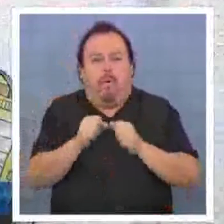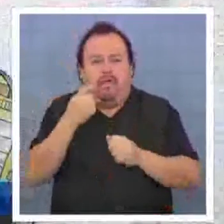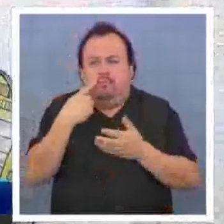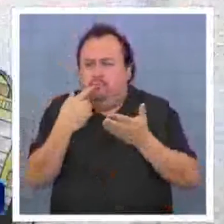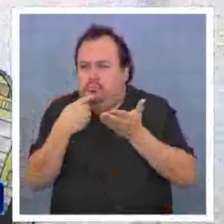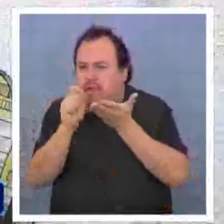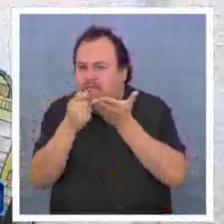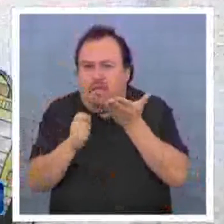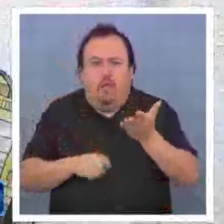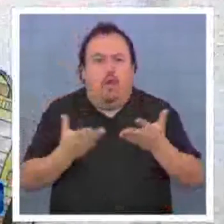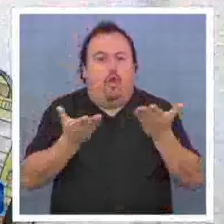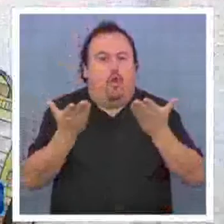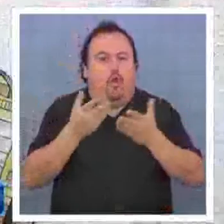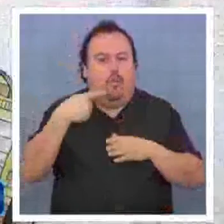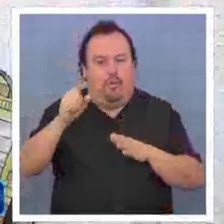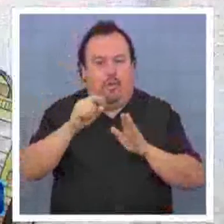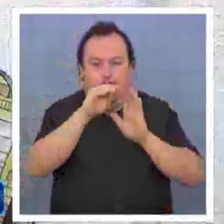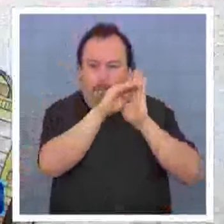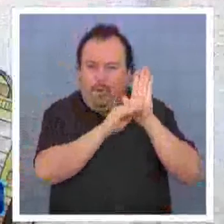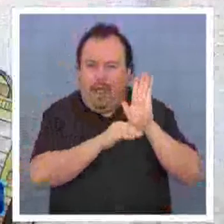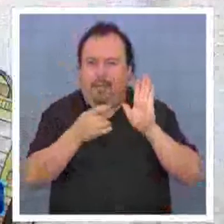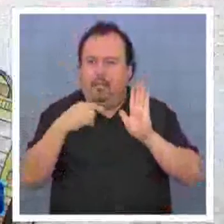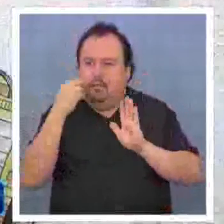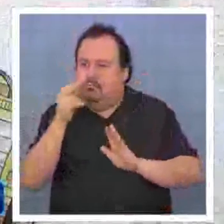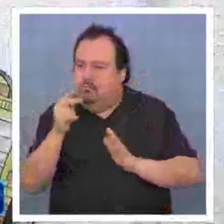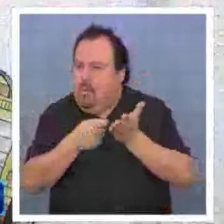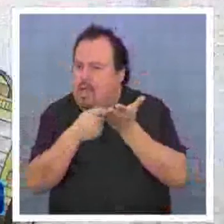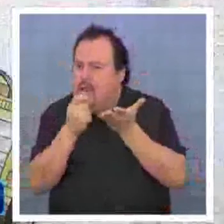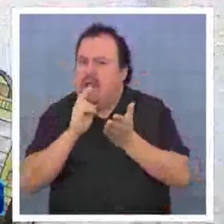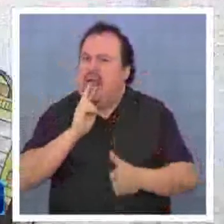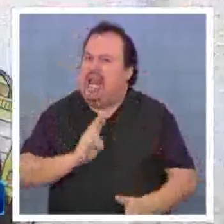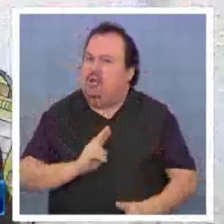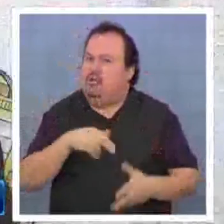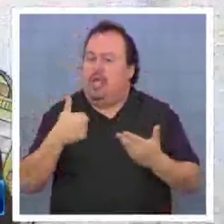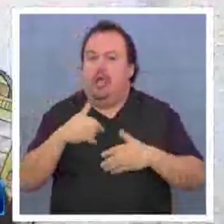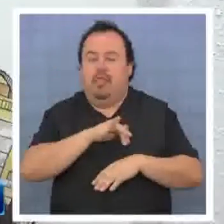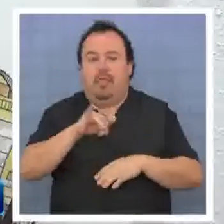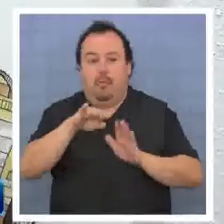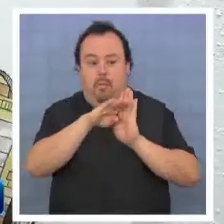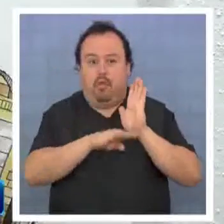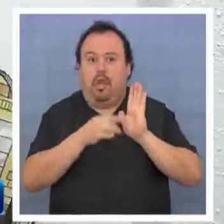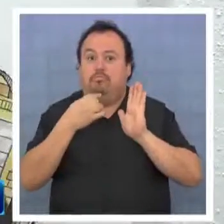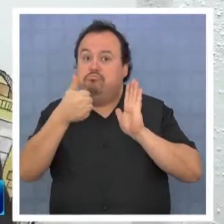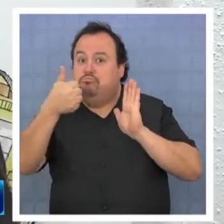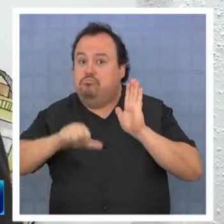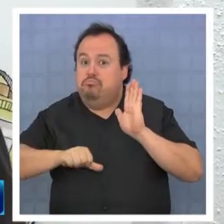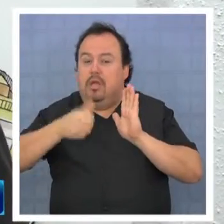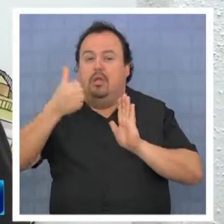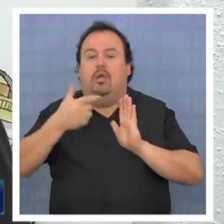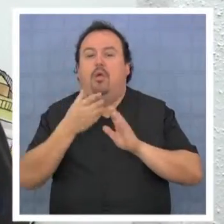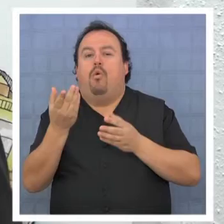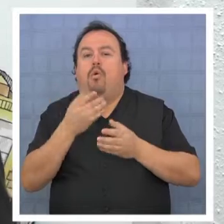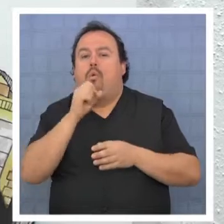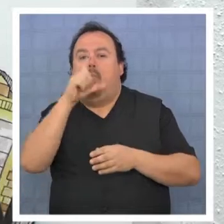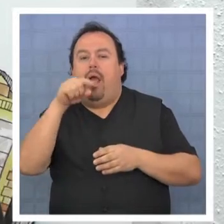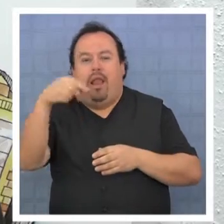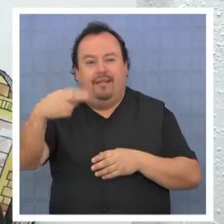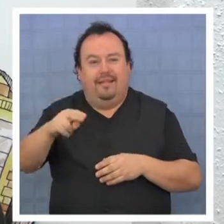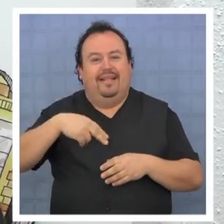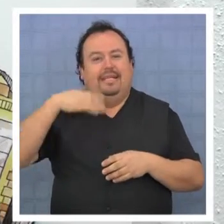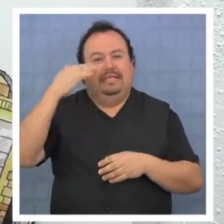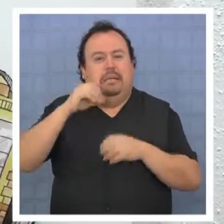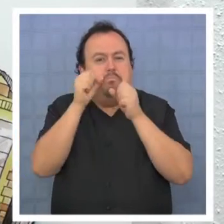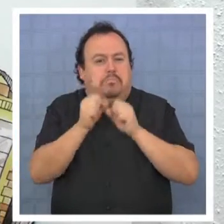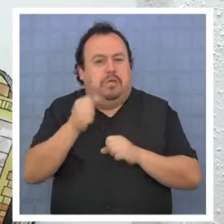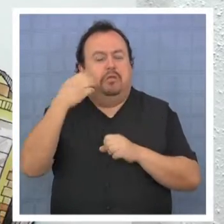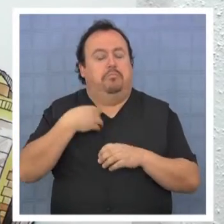capaces de medir esto, nosotros medimos antes de que lleguen a los programas, medimos su resultado y luego salen del programa y sabemos qué capacidades fueron desarrollando y en qué